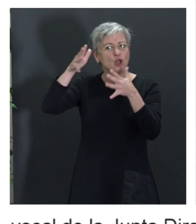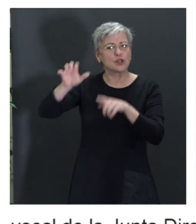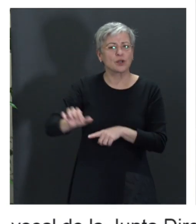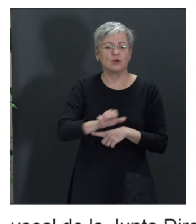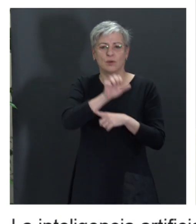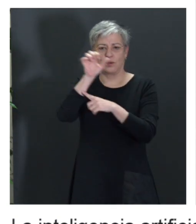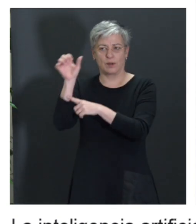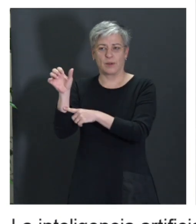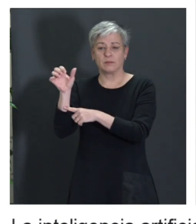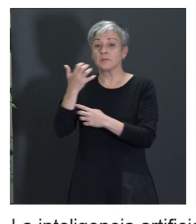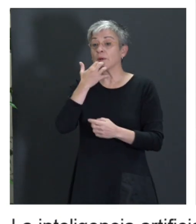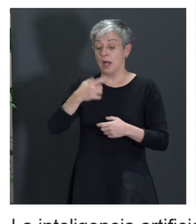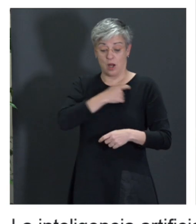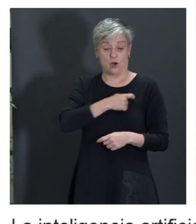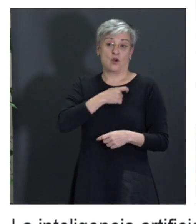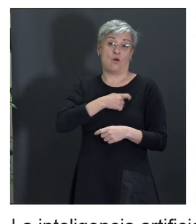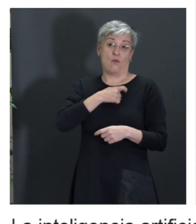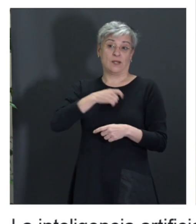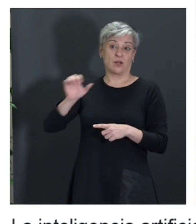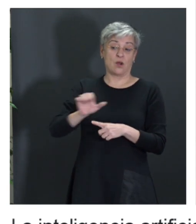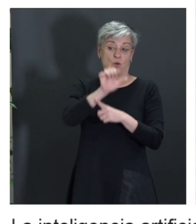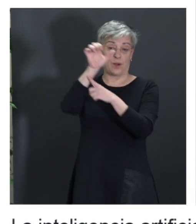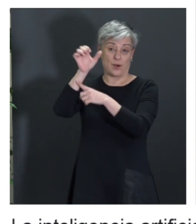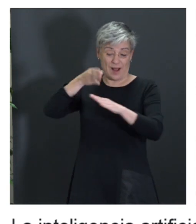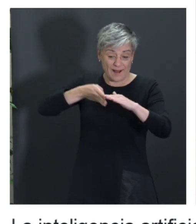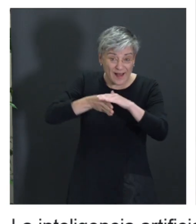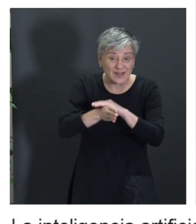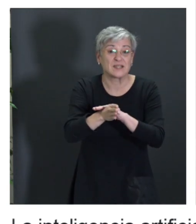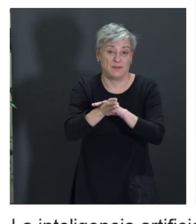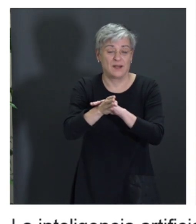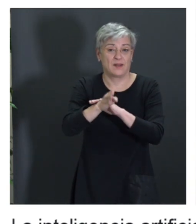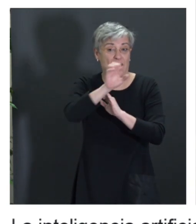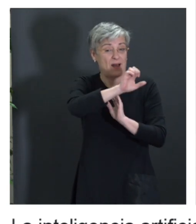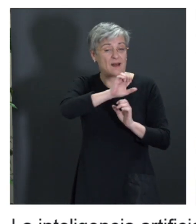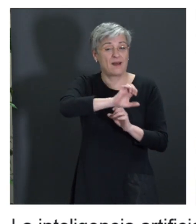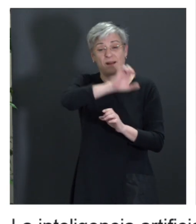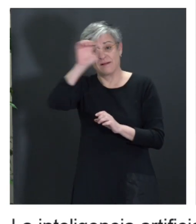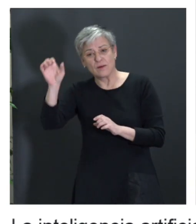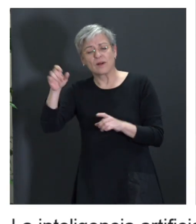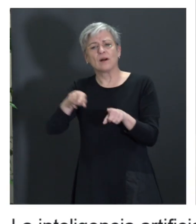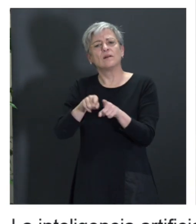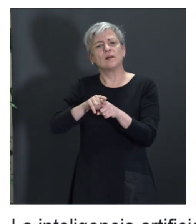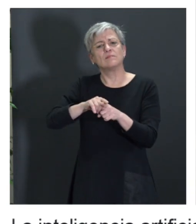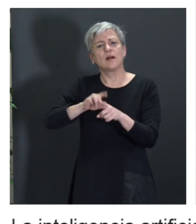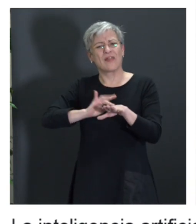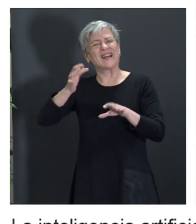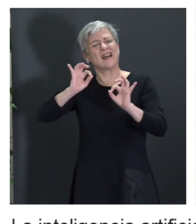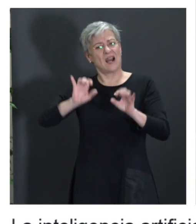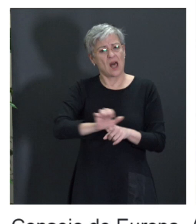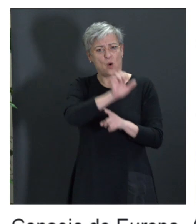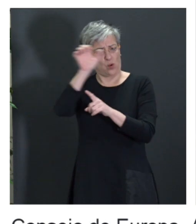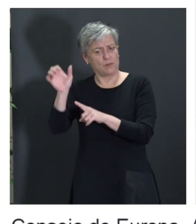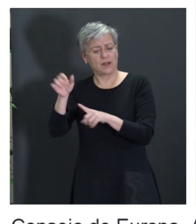como parte de una iniciativa de la Comisión Europea, Accesible EU Digital Europea, ha sacado una